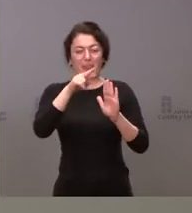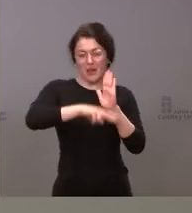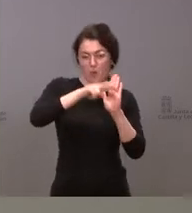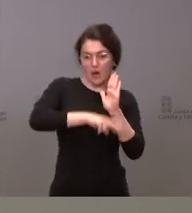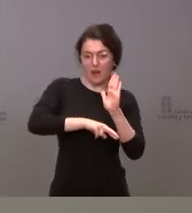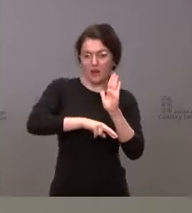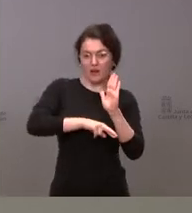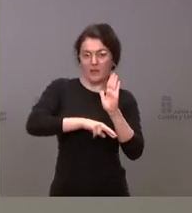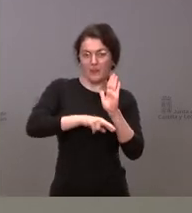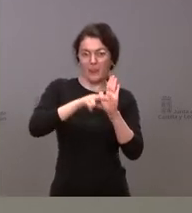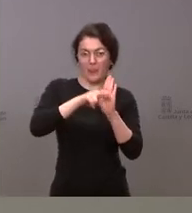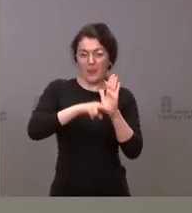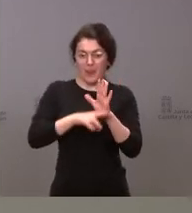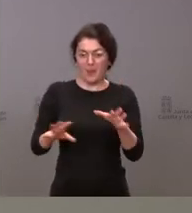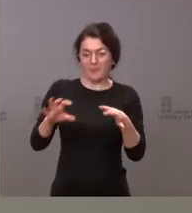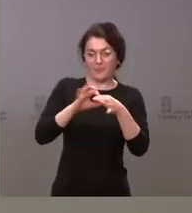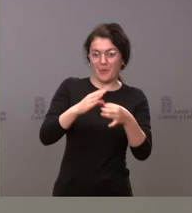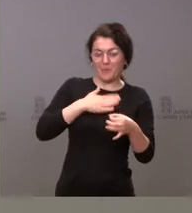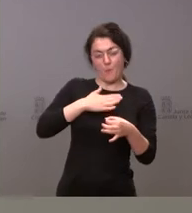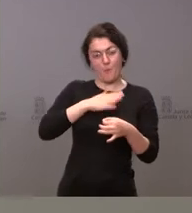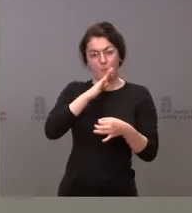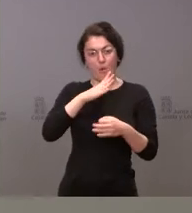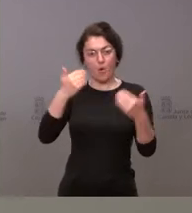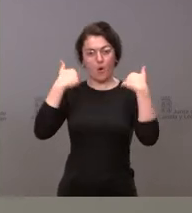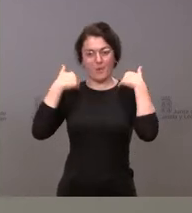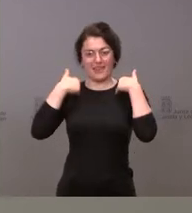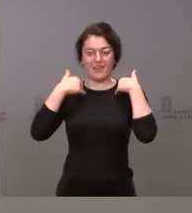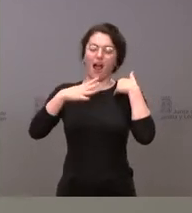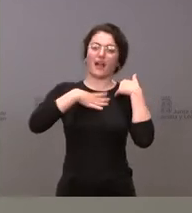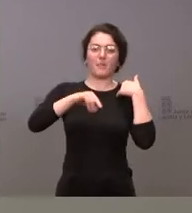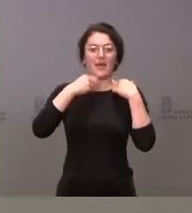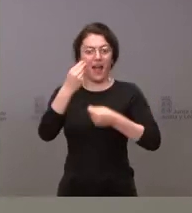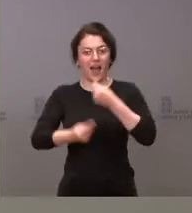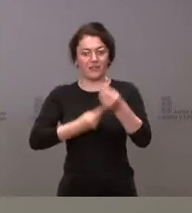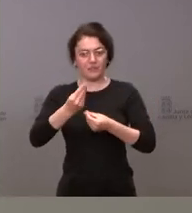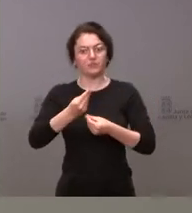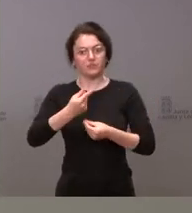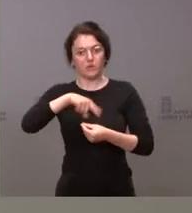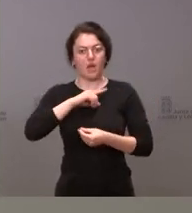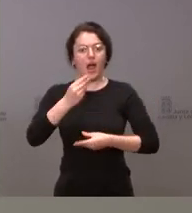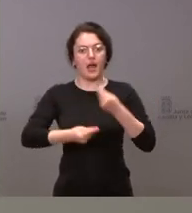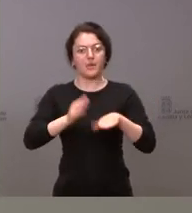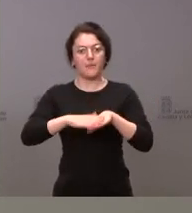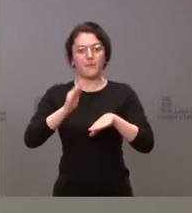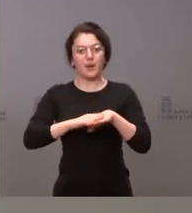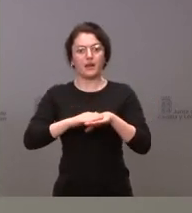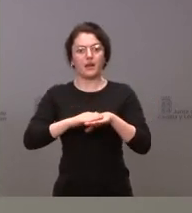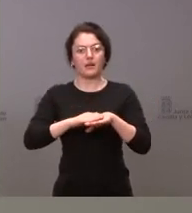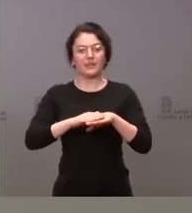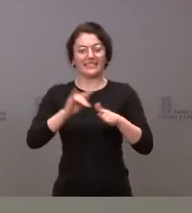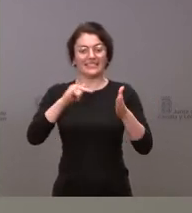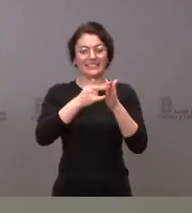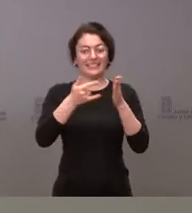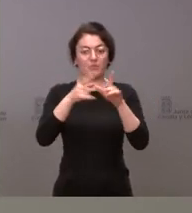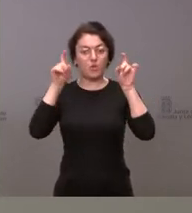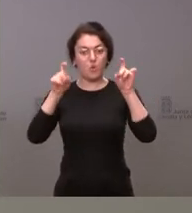sino que tengas capacidad de tú con tus competencias desarrollarlo, lo íbamos a hacer para seguir mejorando el sistema educativo y para que este sistema que